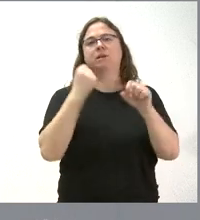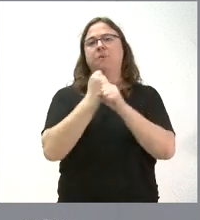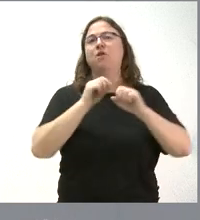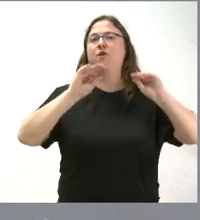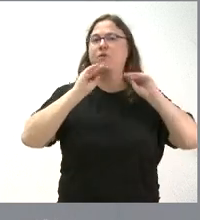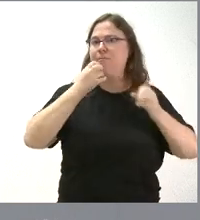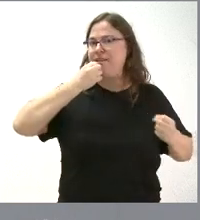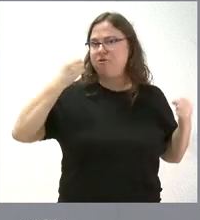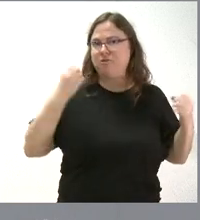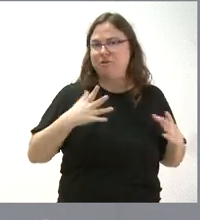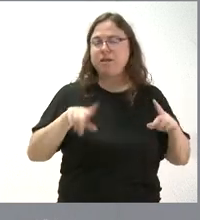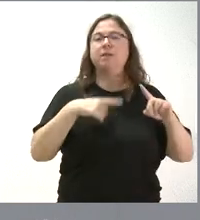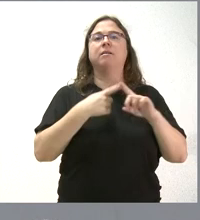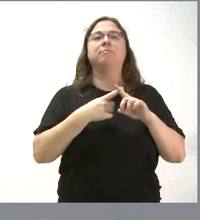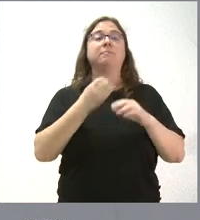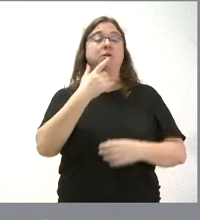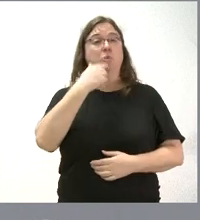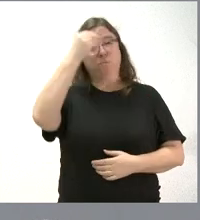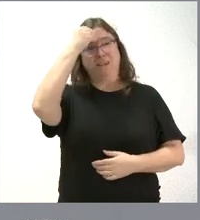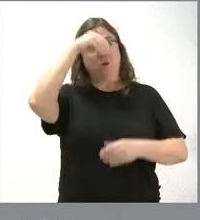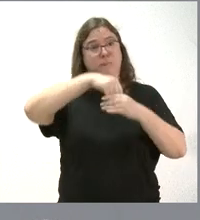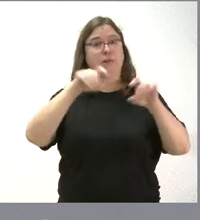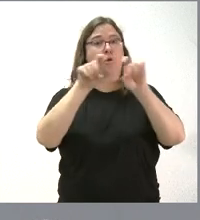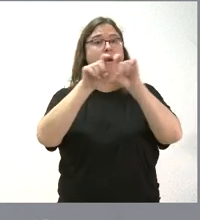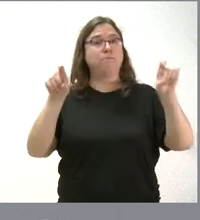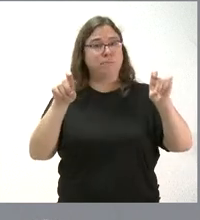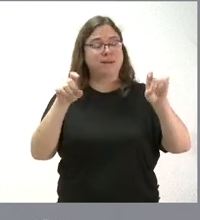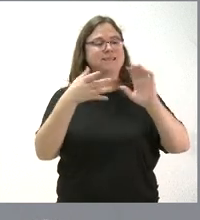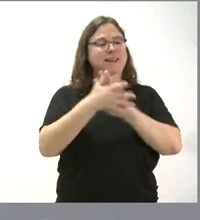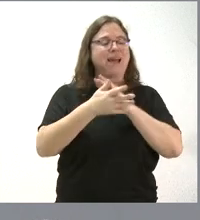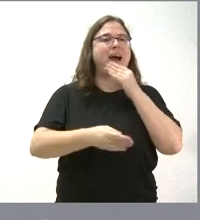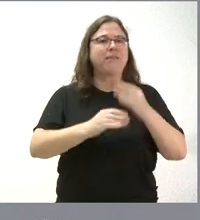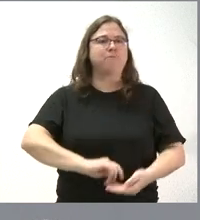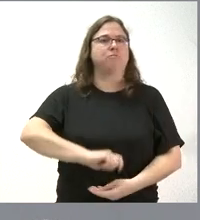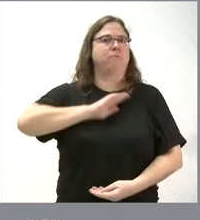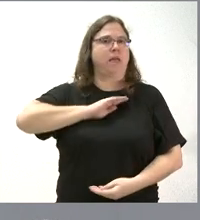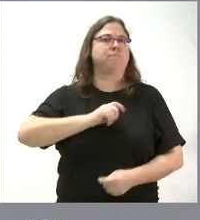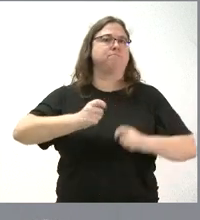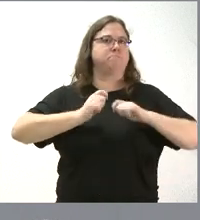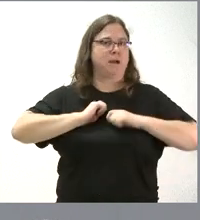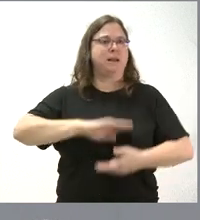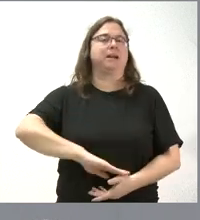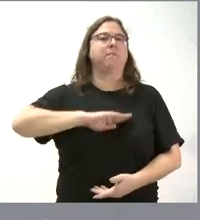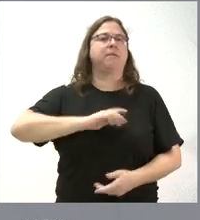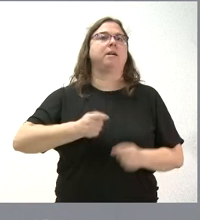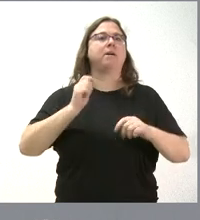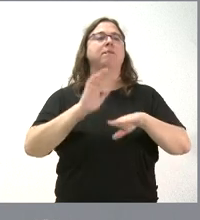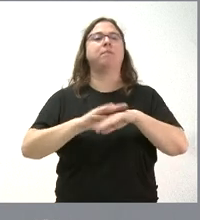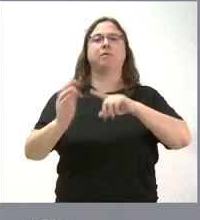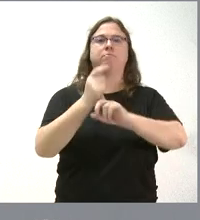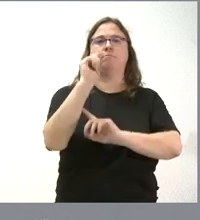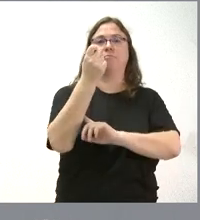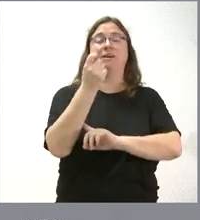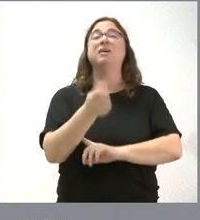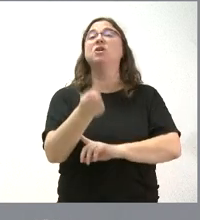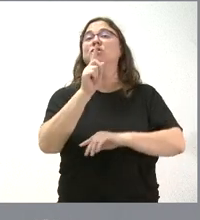y nos parece que una formación y una cualificación dentro de la empresa lo que hace es fortalecer sus capacidades para emplearse. Y no solamente para